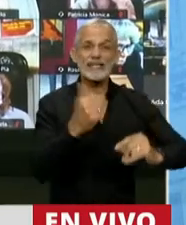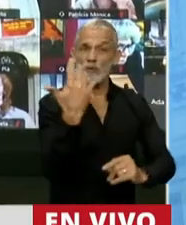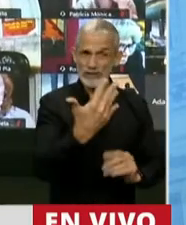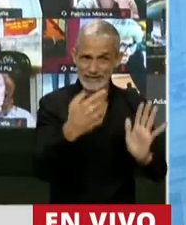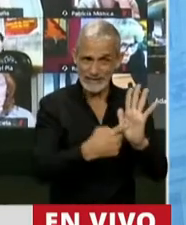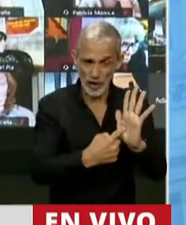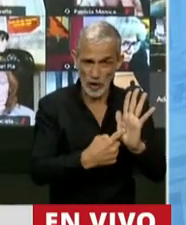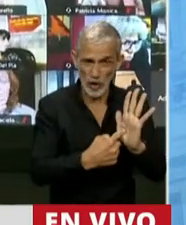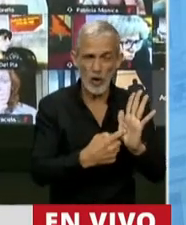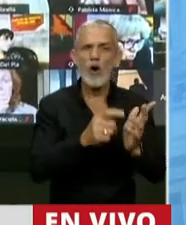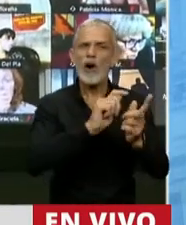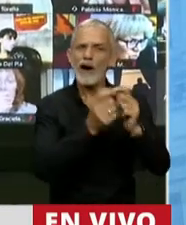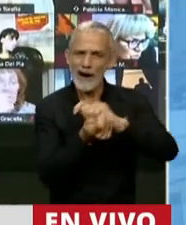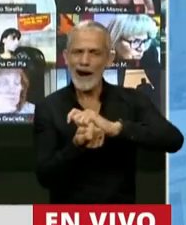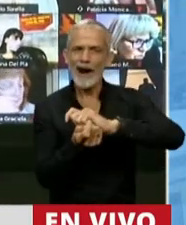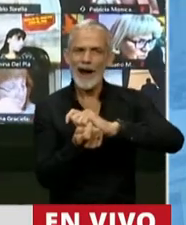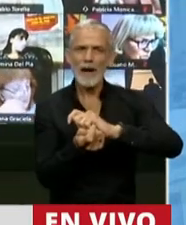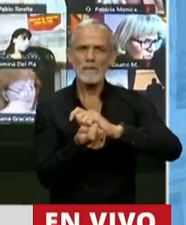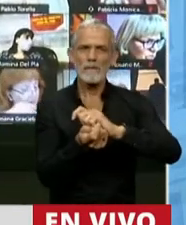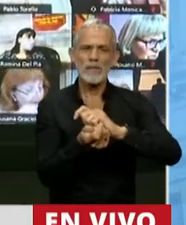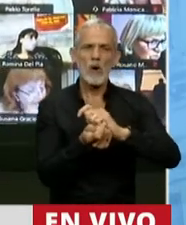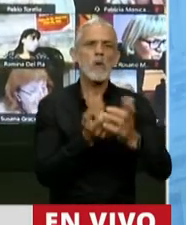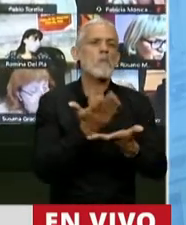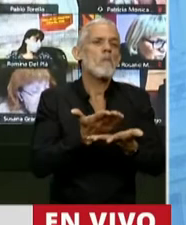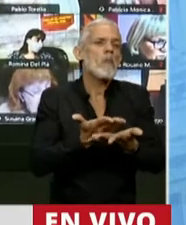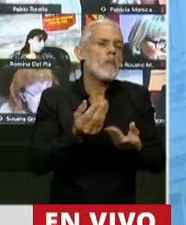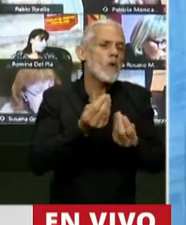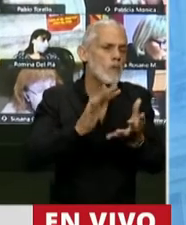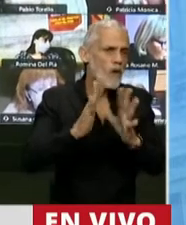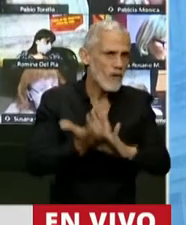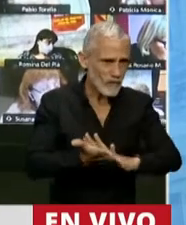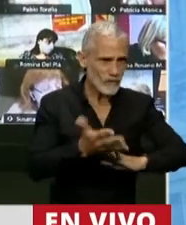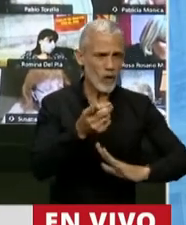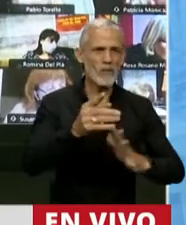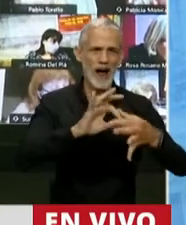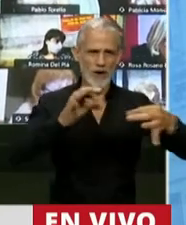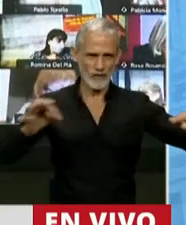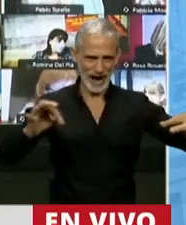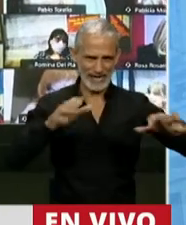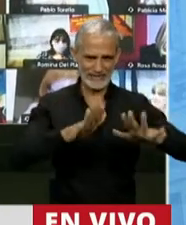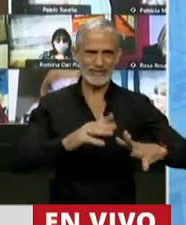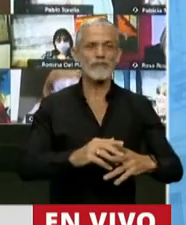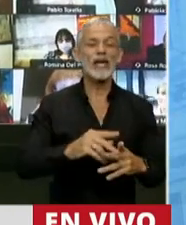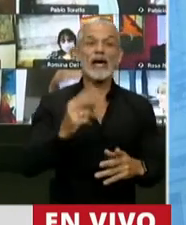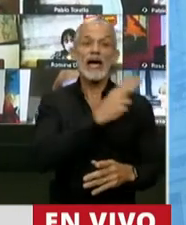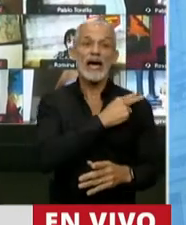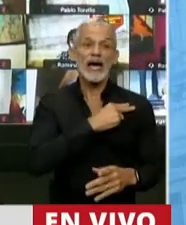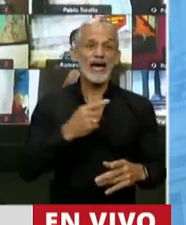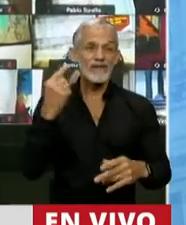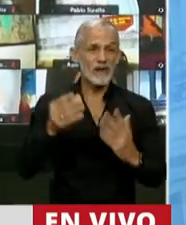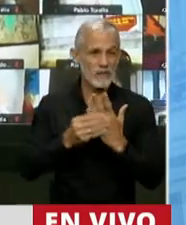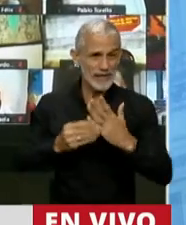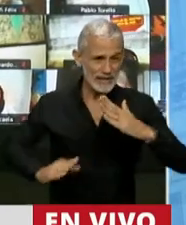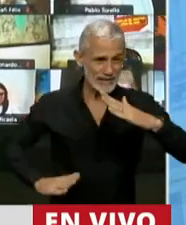5, con modificaciones, lo proponemos adaptado a esta forma. El jefe de Gabinete de